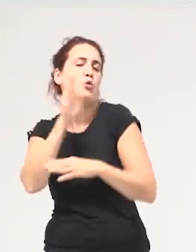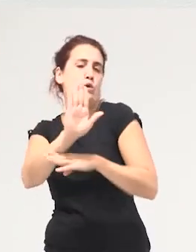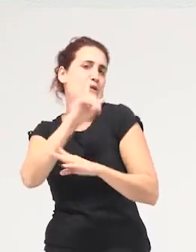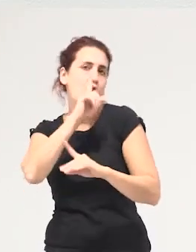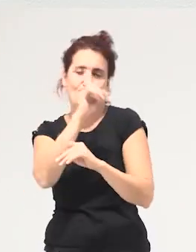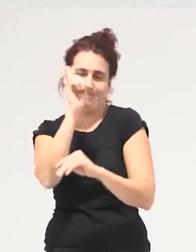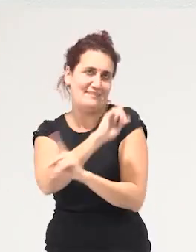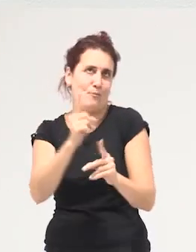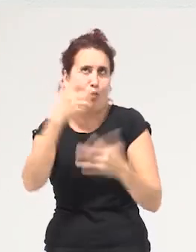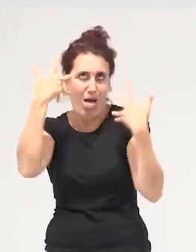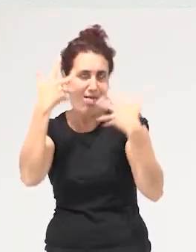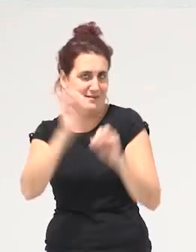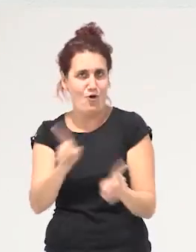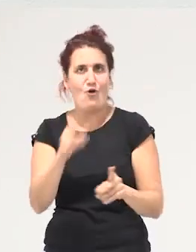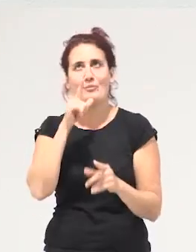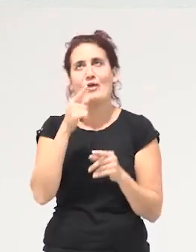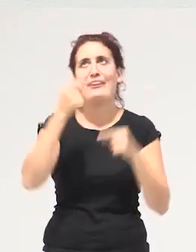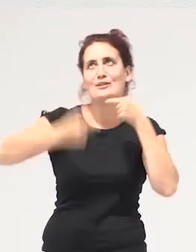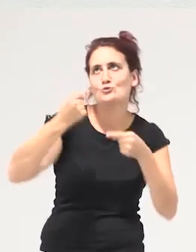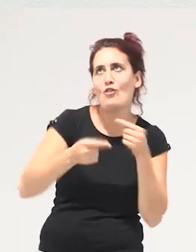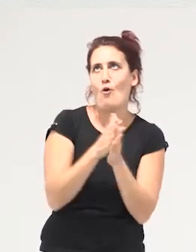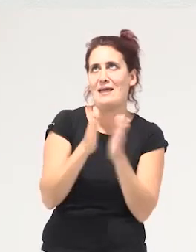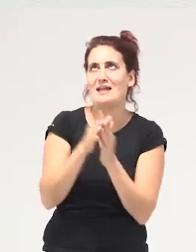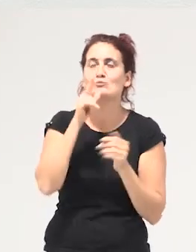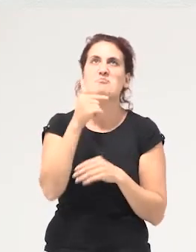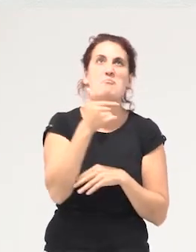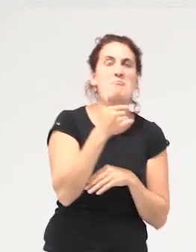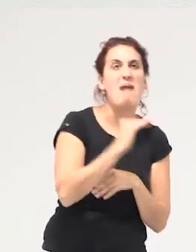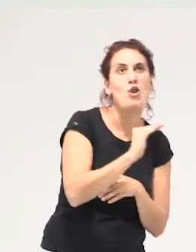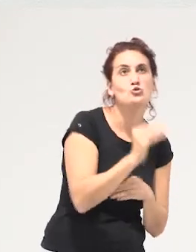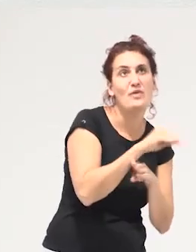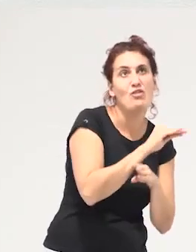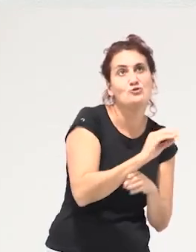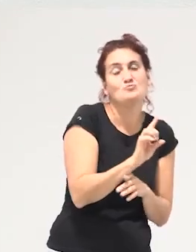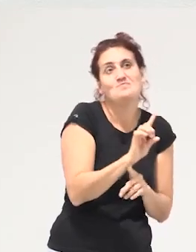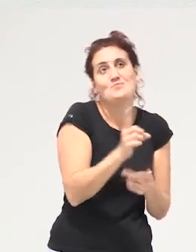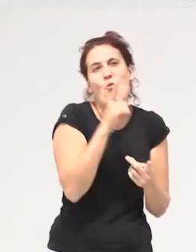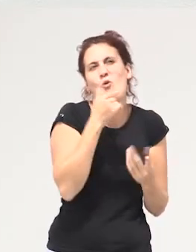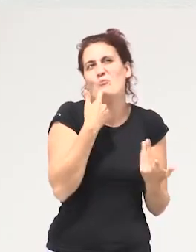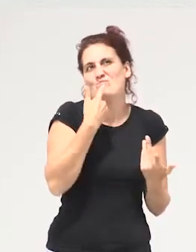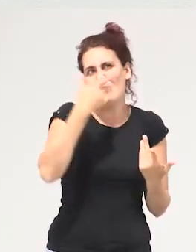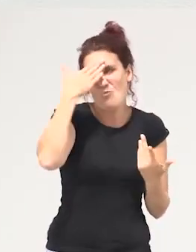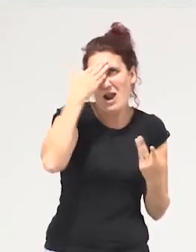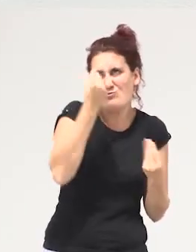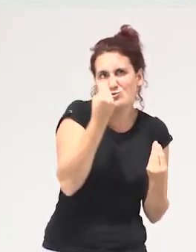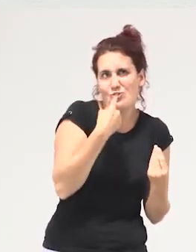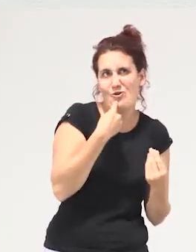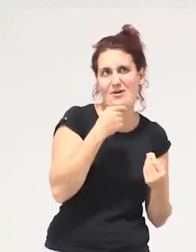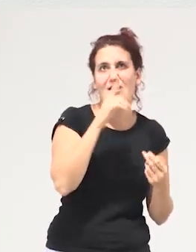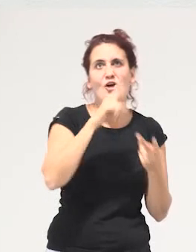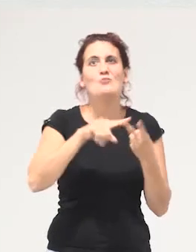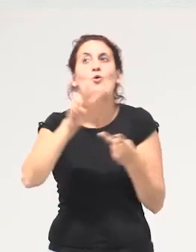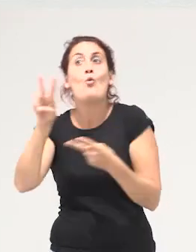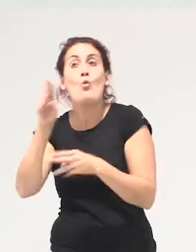discutiendo con compañeras está lo de de que hablamos de malos cuidados pues que malos cuidados suena como muy moral de cuidados precarios